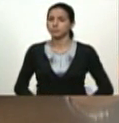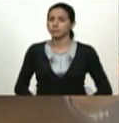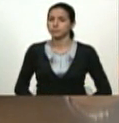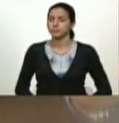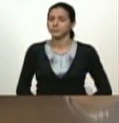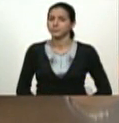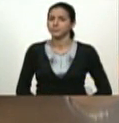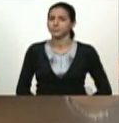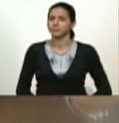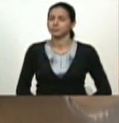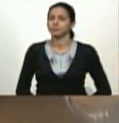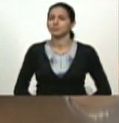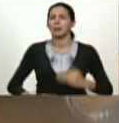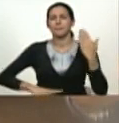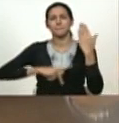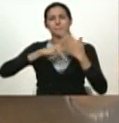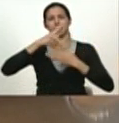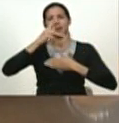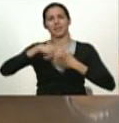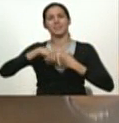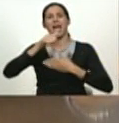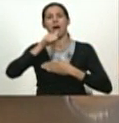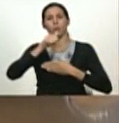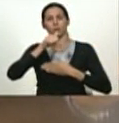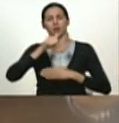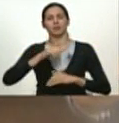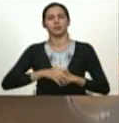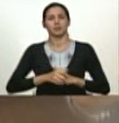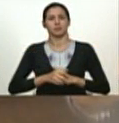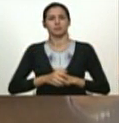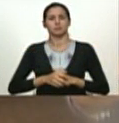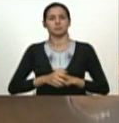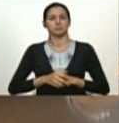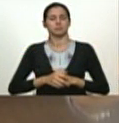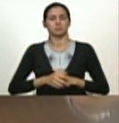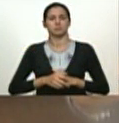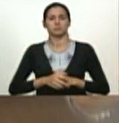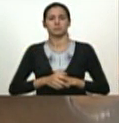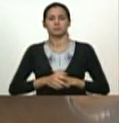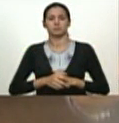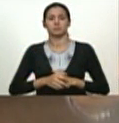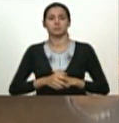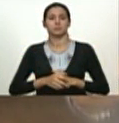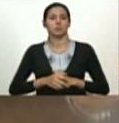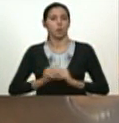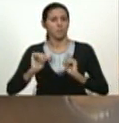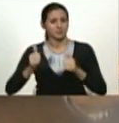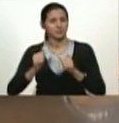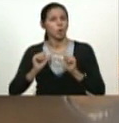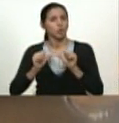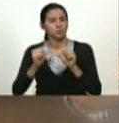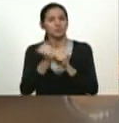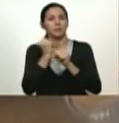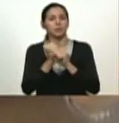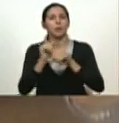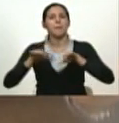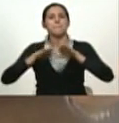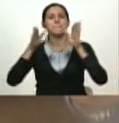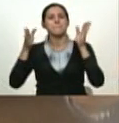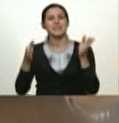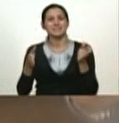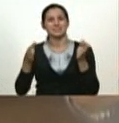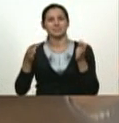el plan de agua bueno activar con mucha fuerza los comités las mesas técnicas de